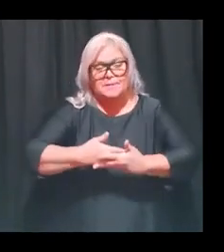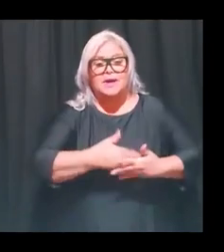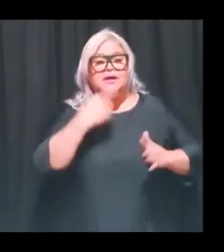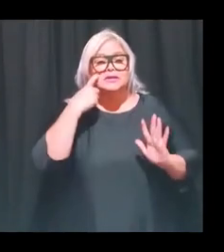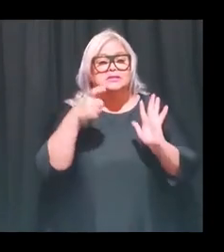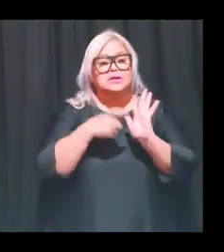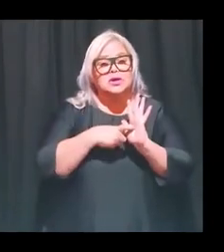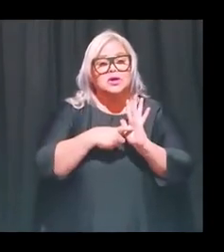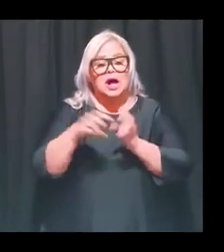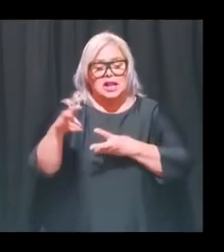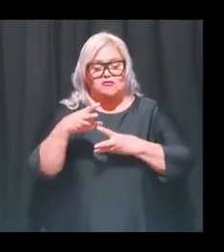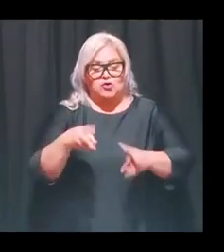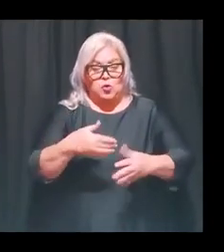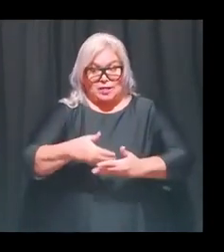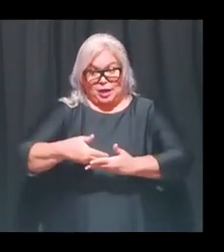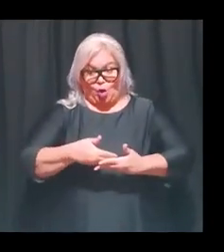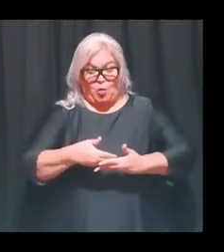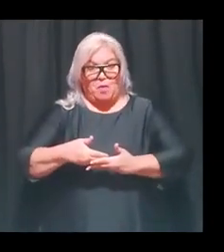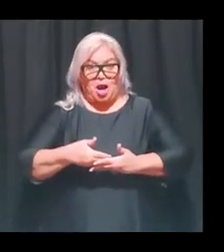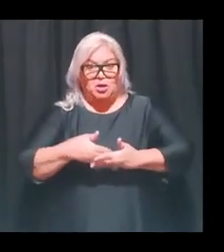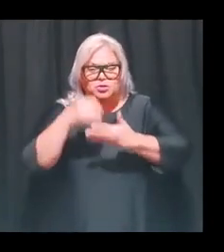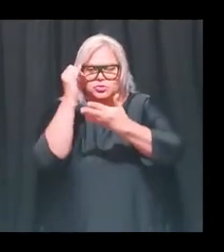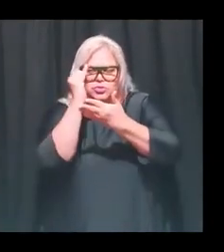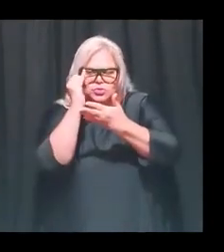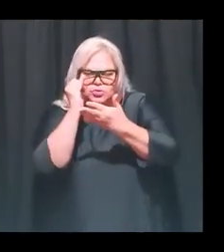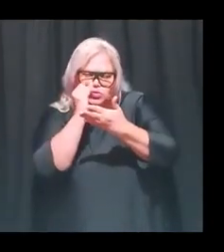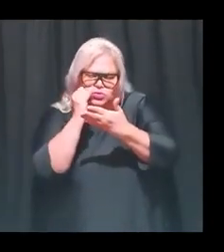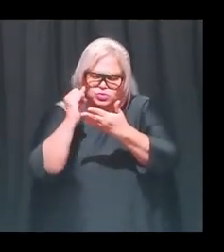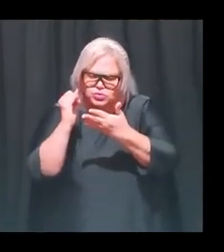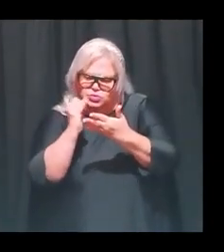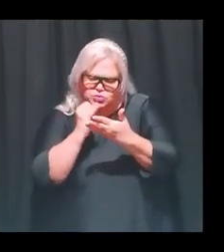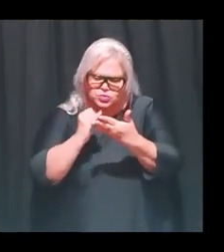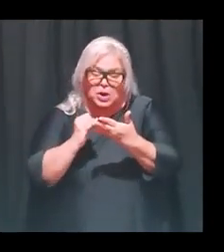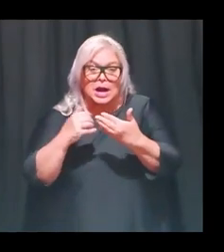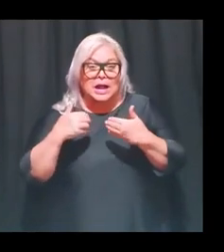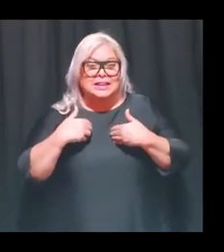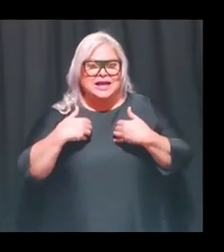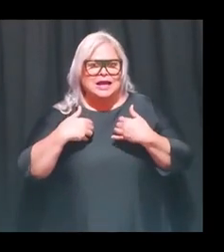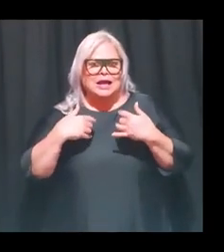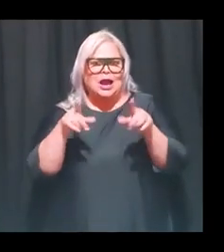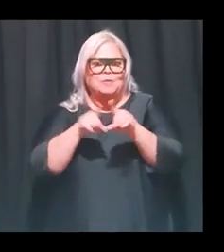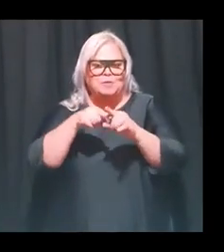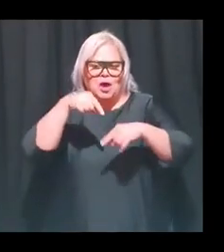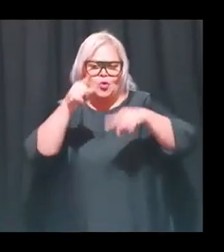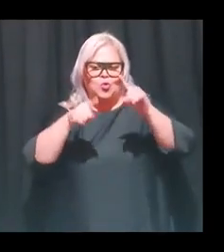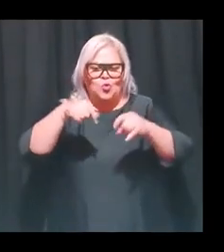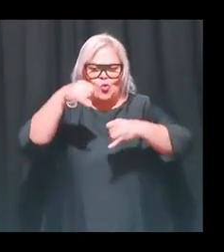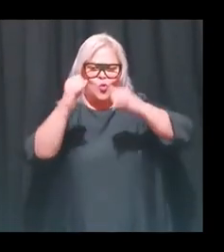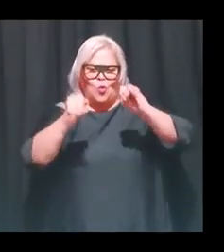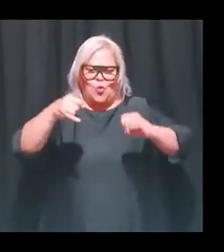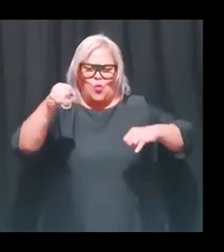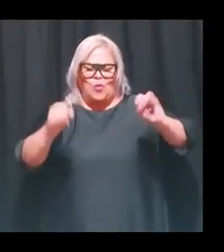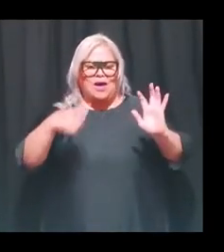de los bebés tienen como las mismas curvas que esas curvas que